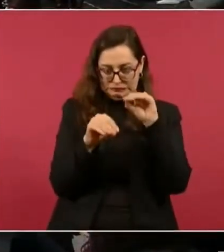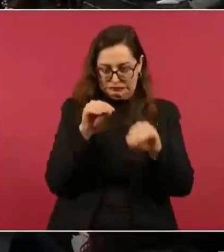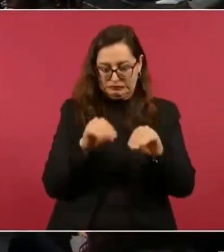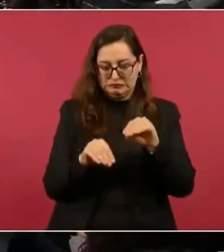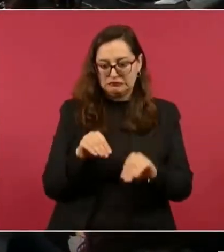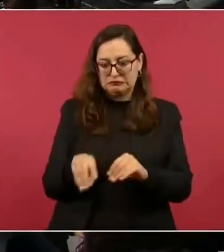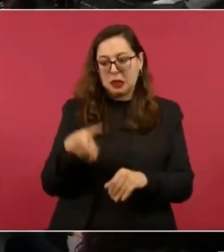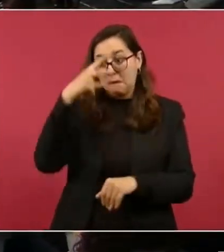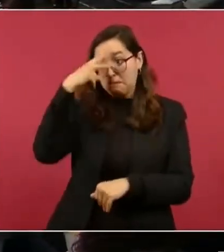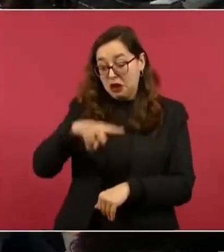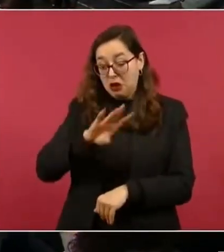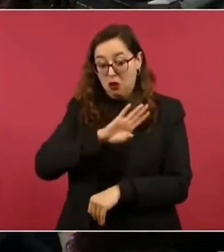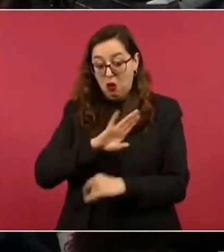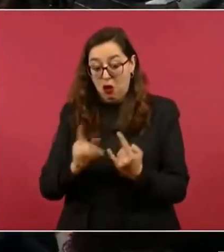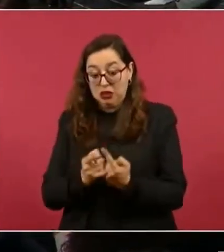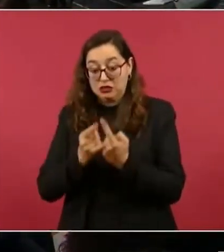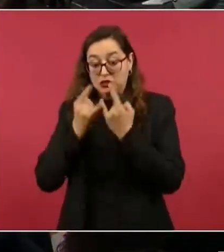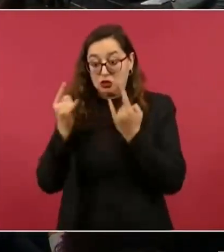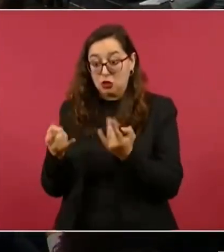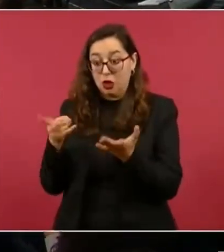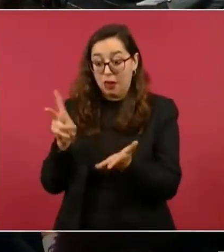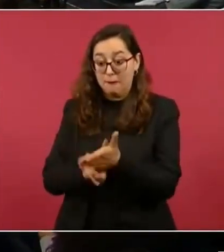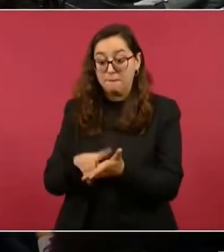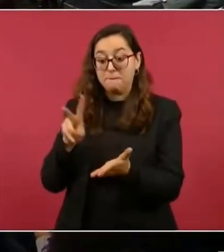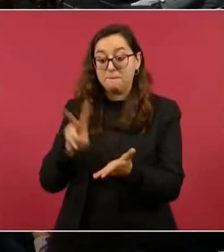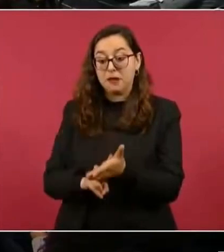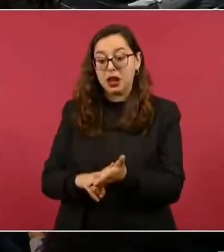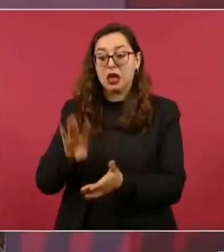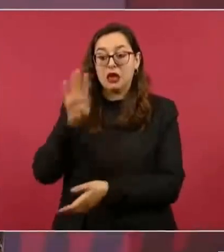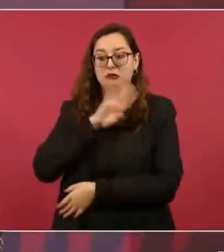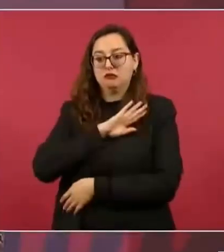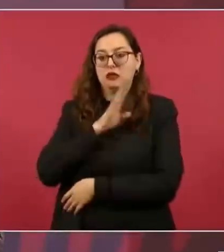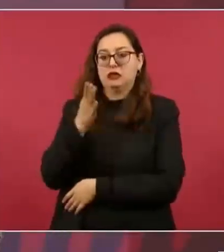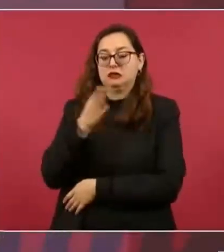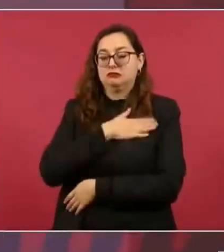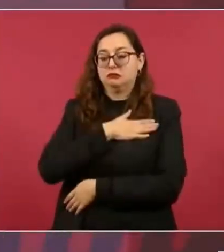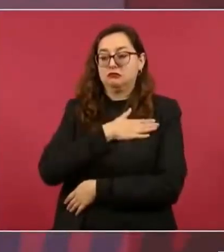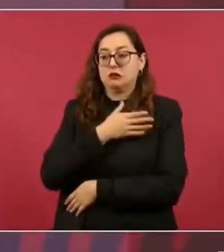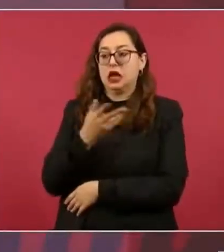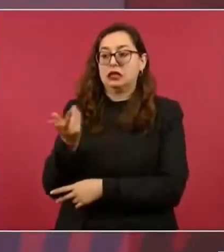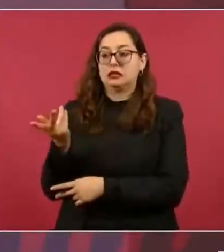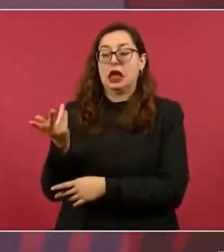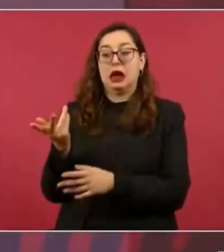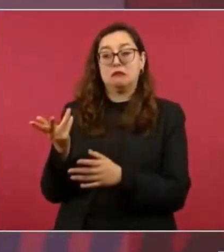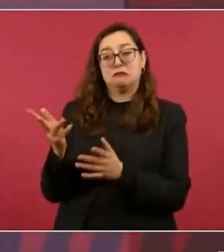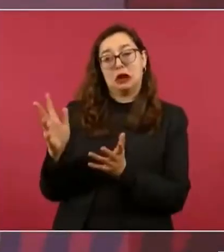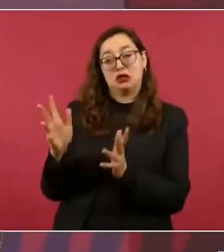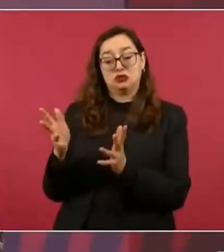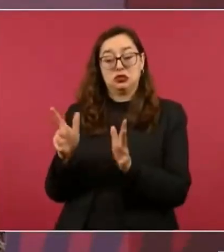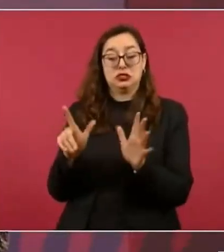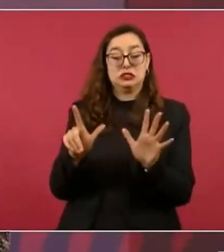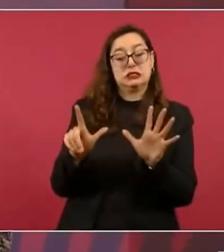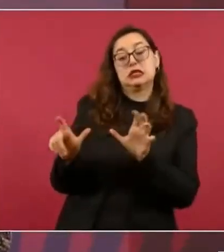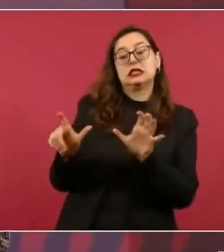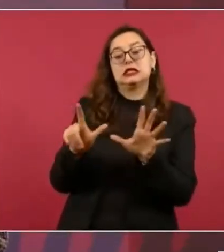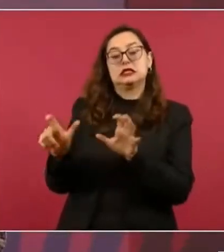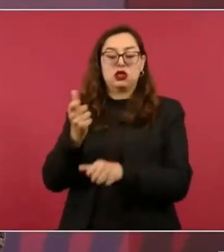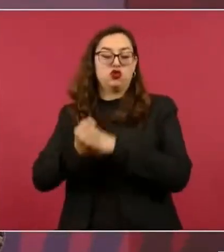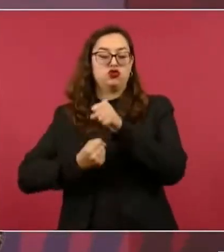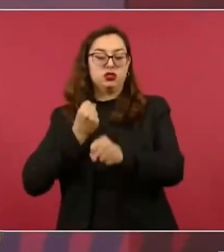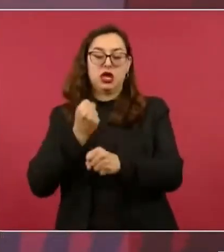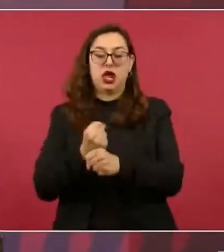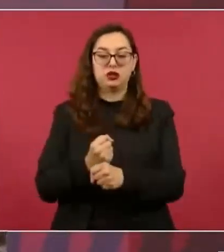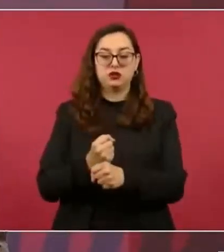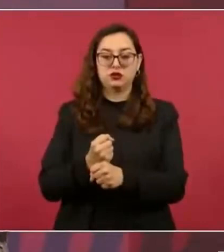es de 500, de 700 años a la fecha.